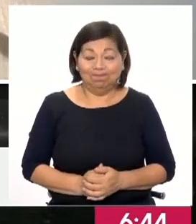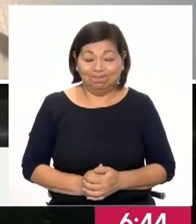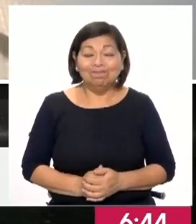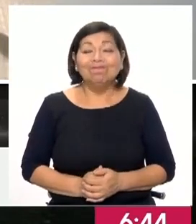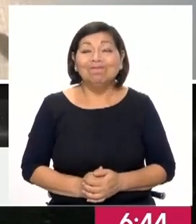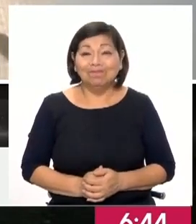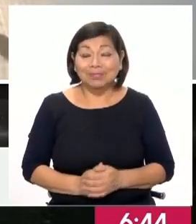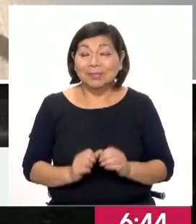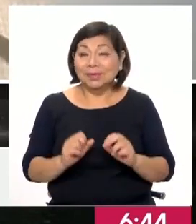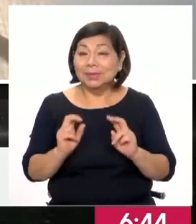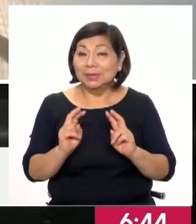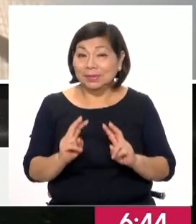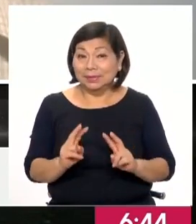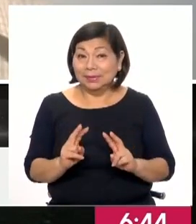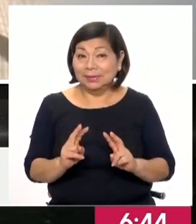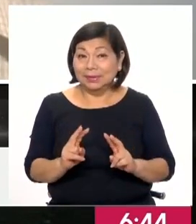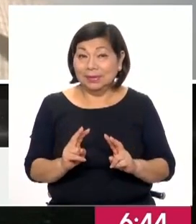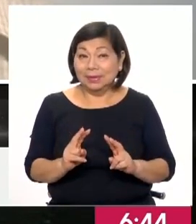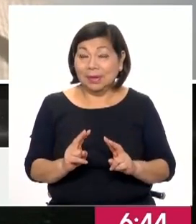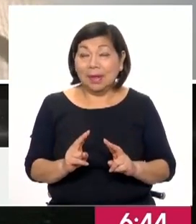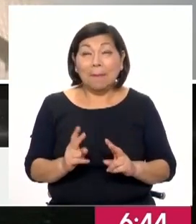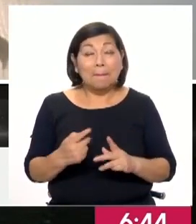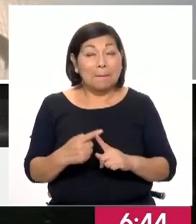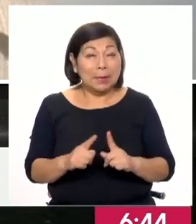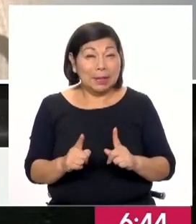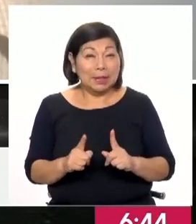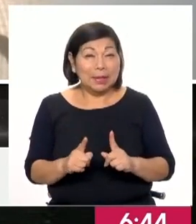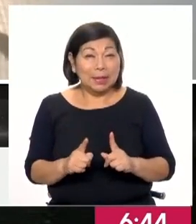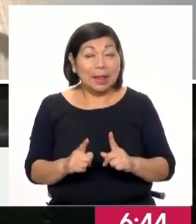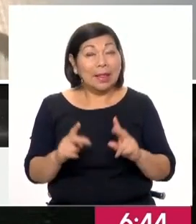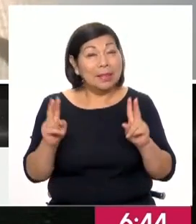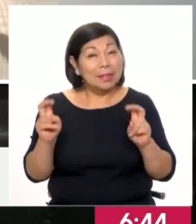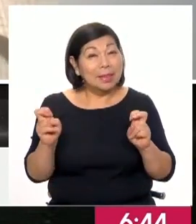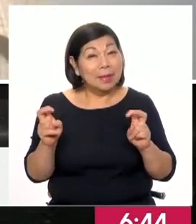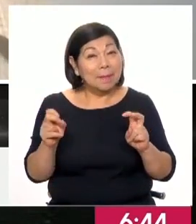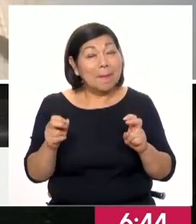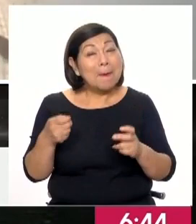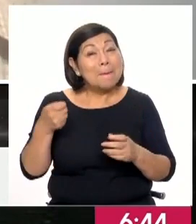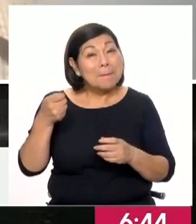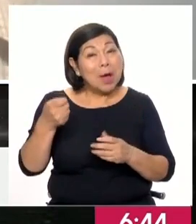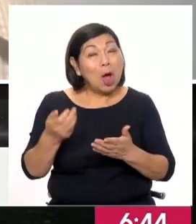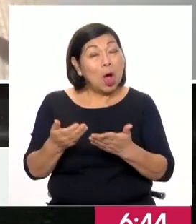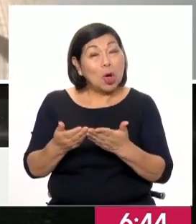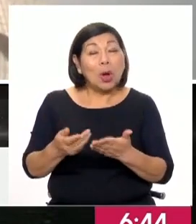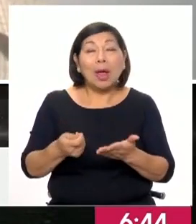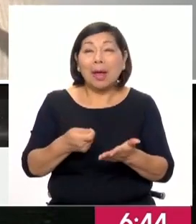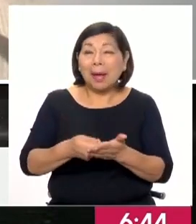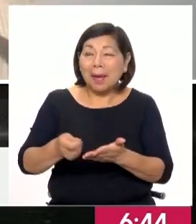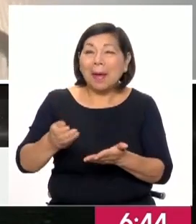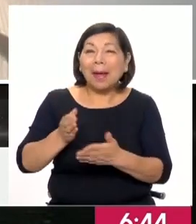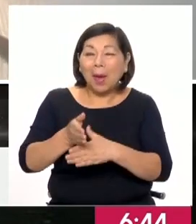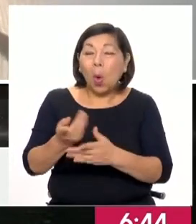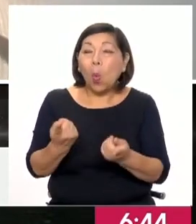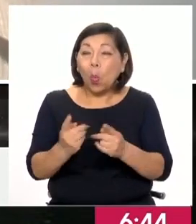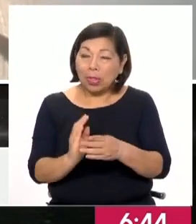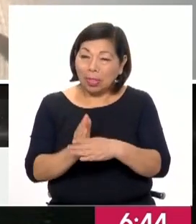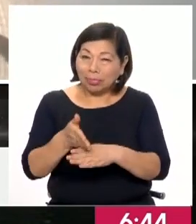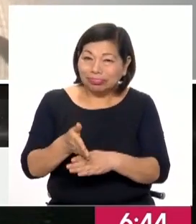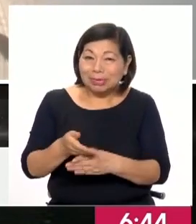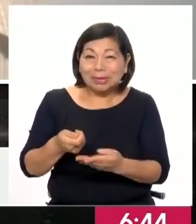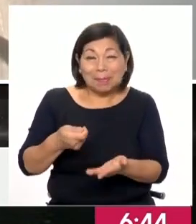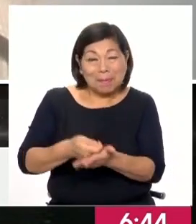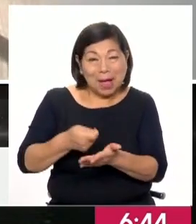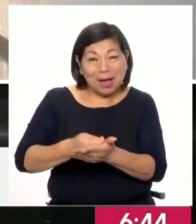Correcto. Si nosotros vemos en el mes de febrero, ¿no? El tema de pensiones escolares, matrículas, etcétera, ha subido